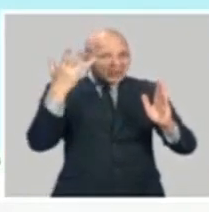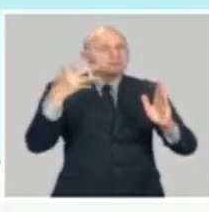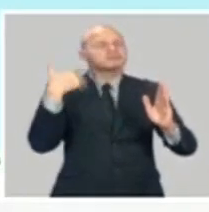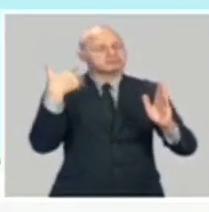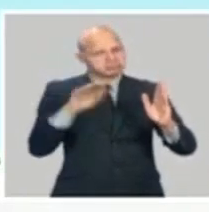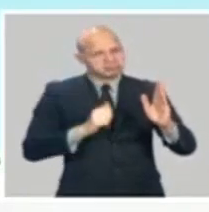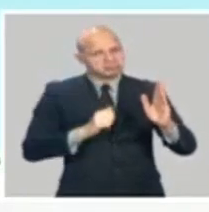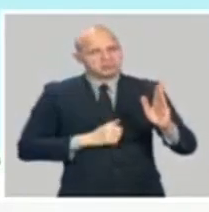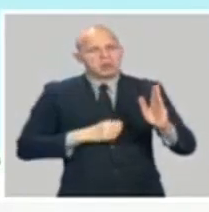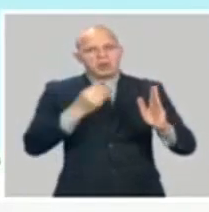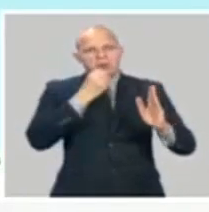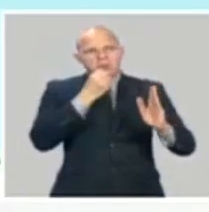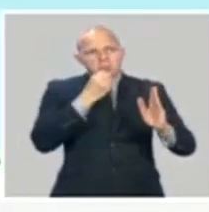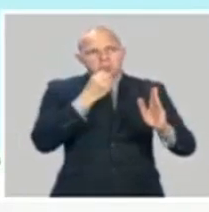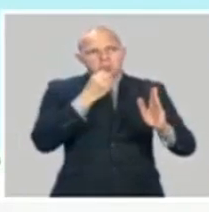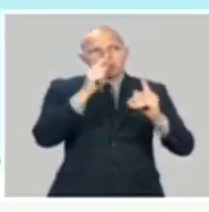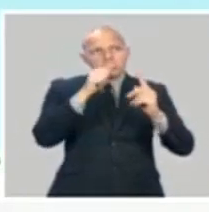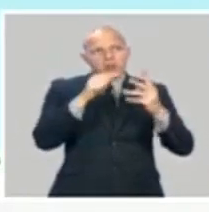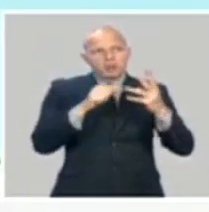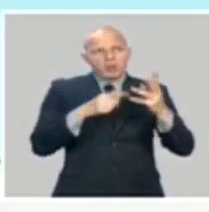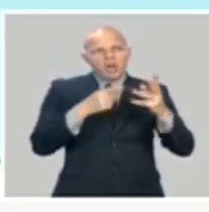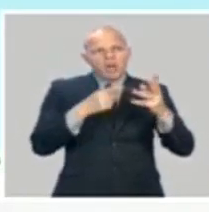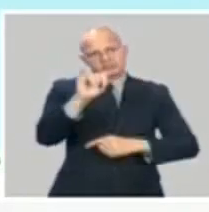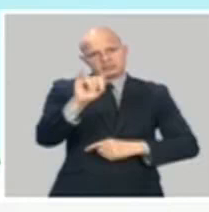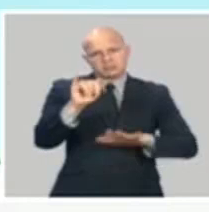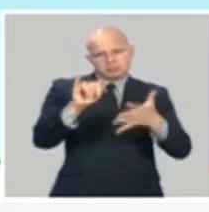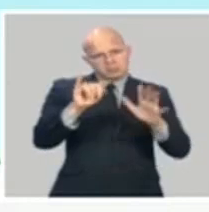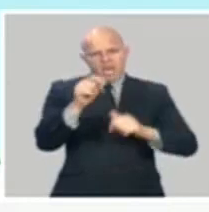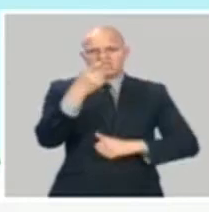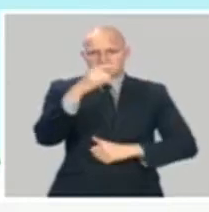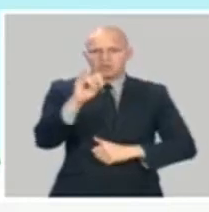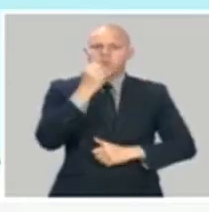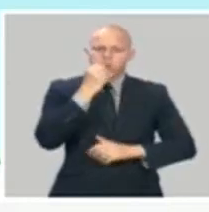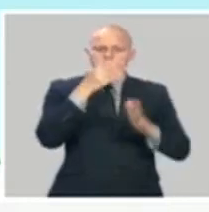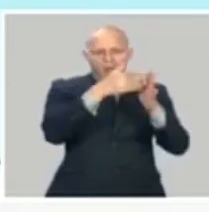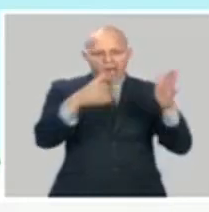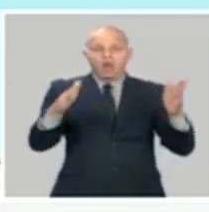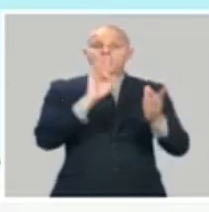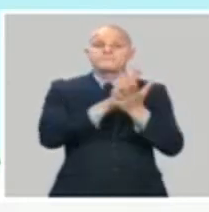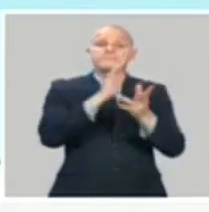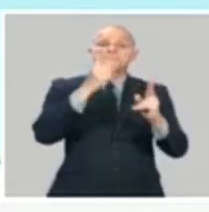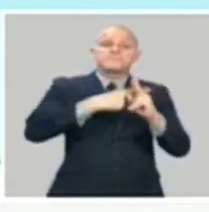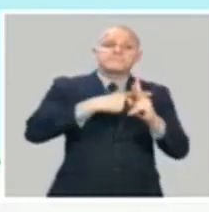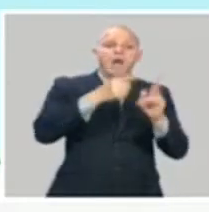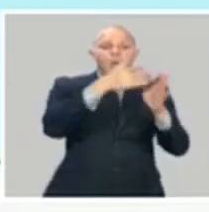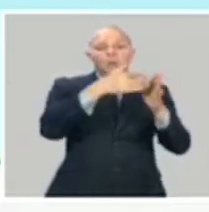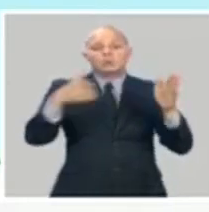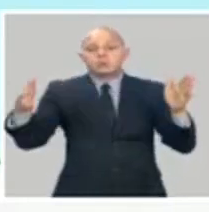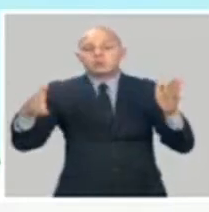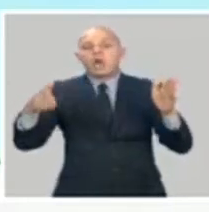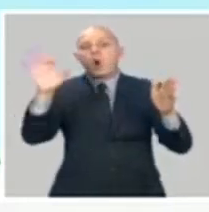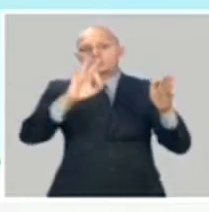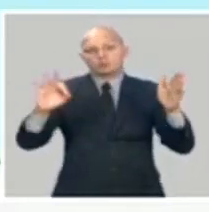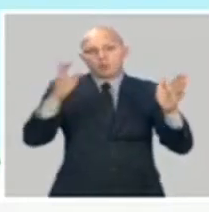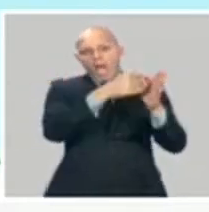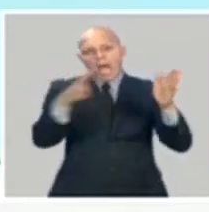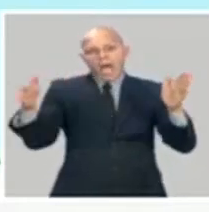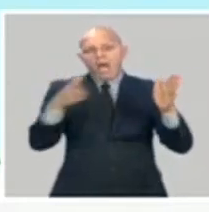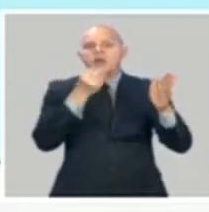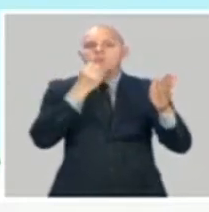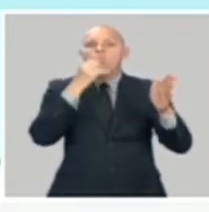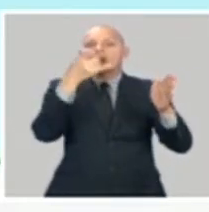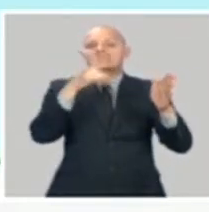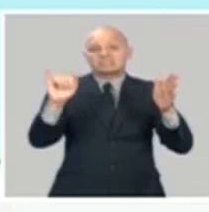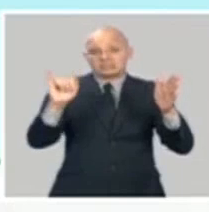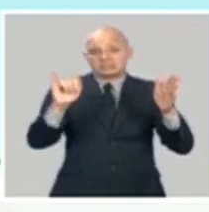tropicales ni los organismos subtropicales. Solo tormentas tropicales y huracanes. De esos 16,